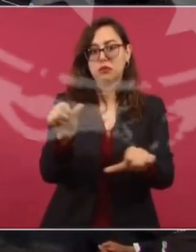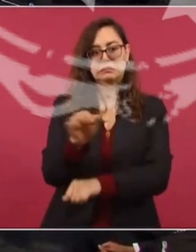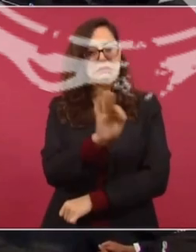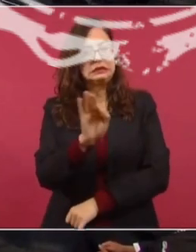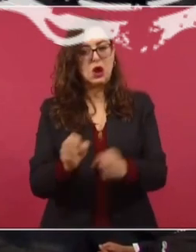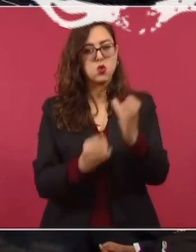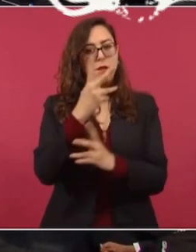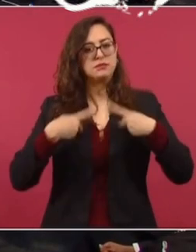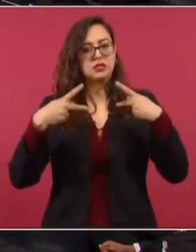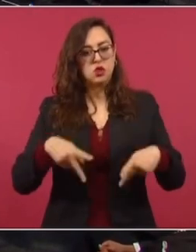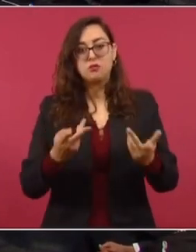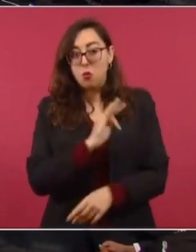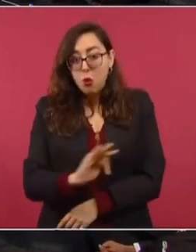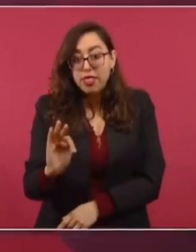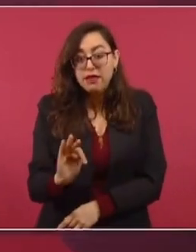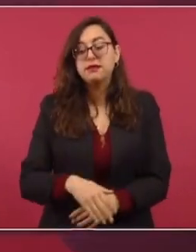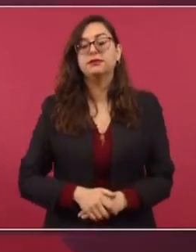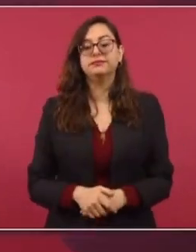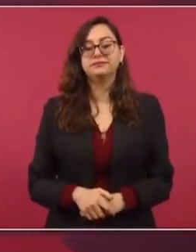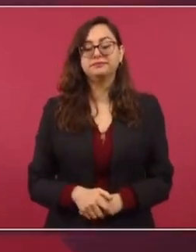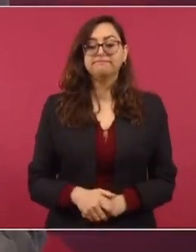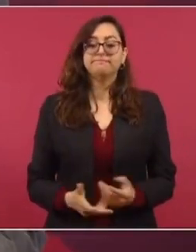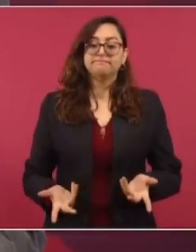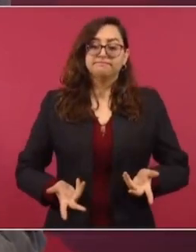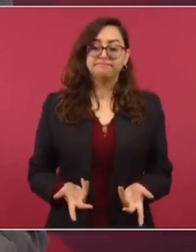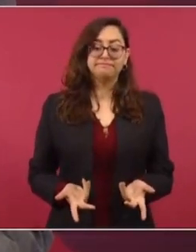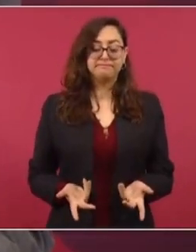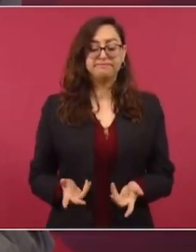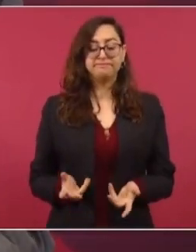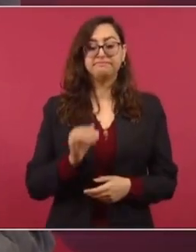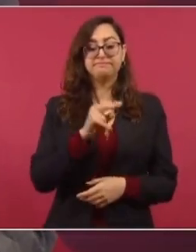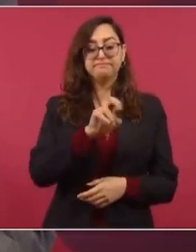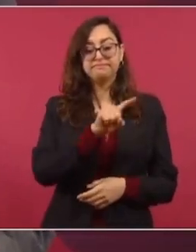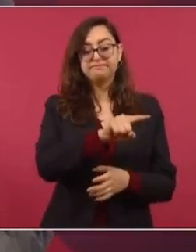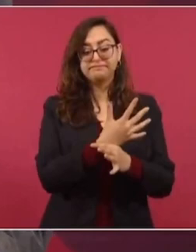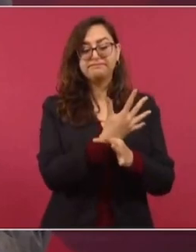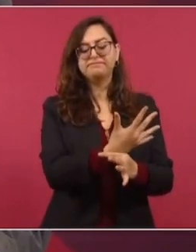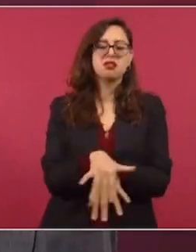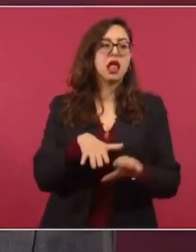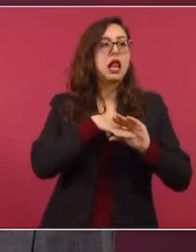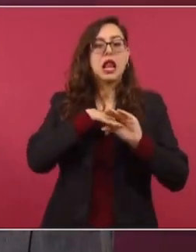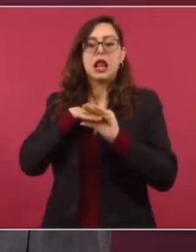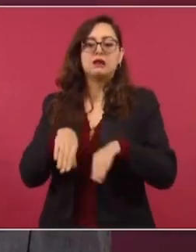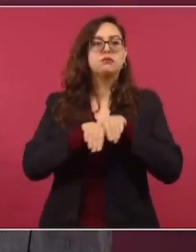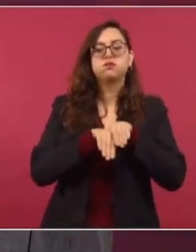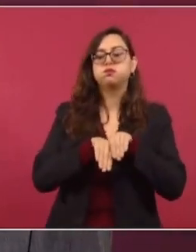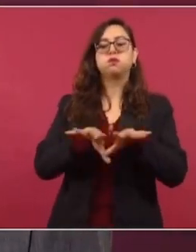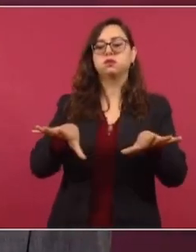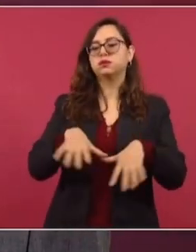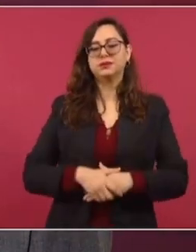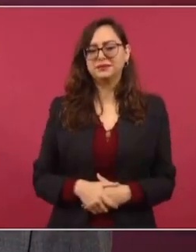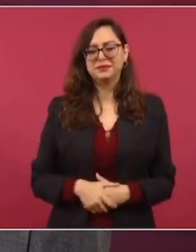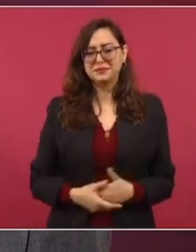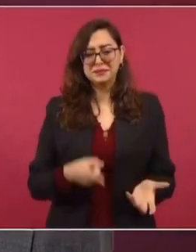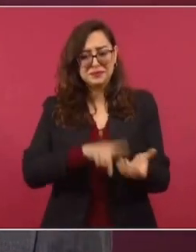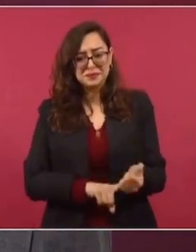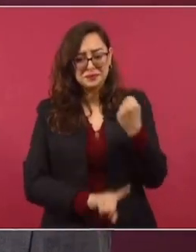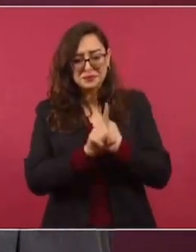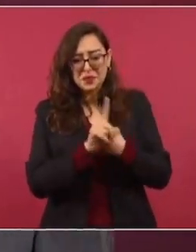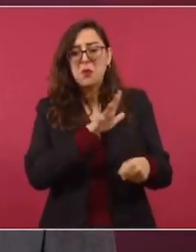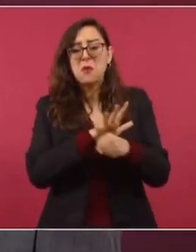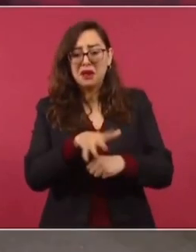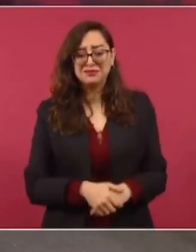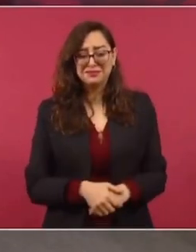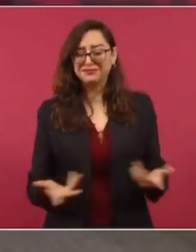Pues mira, están usando esto de bandera para hacer politiquería. No hay ningún problema,